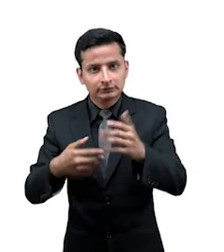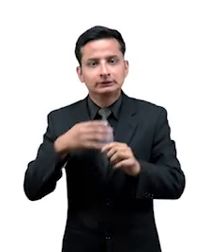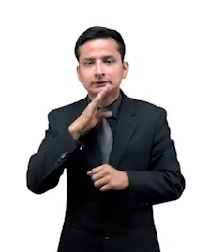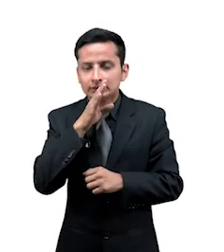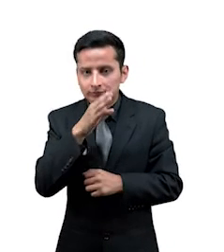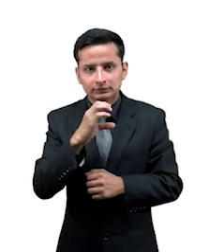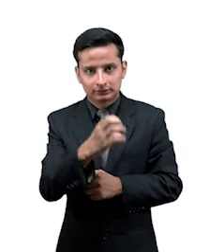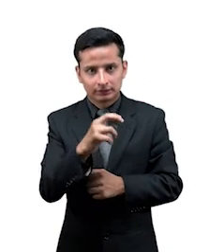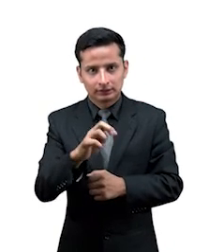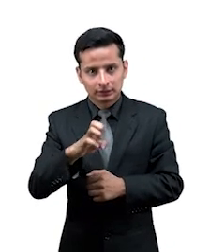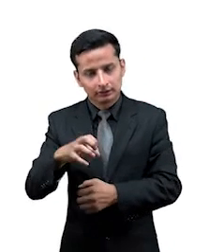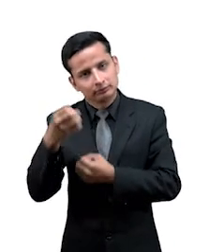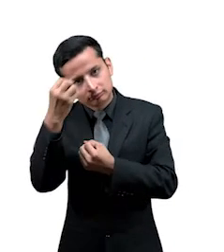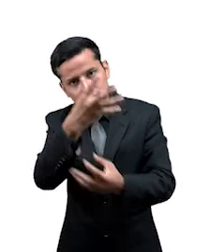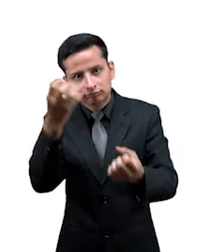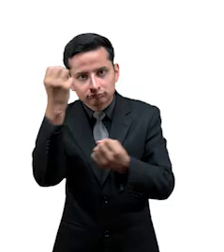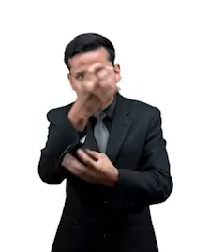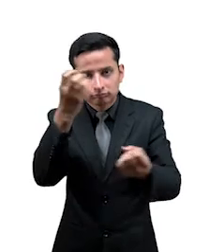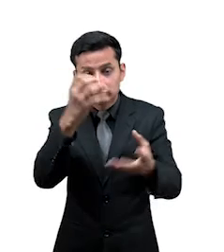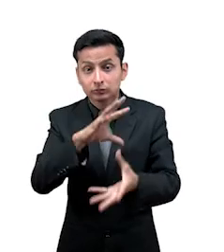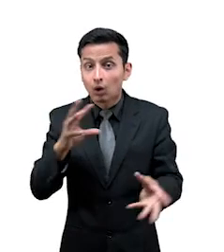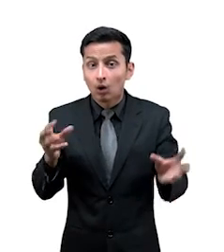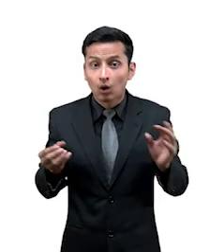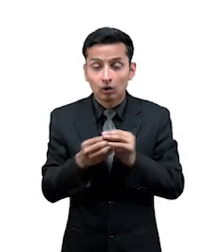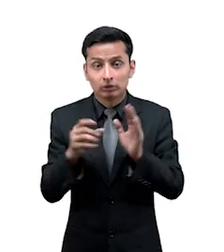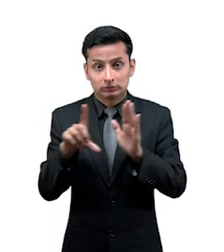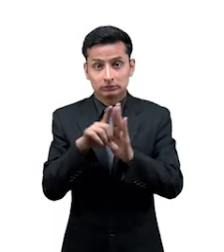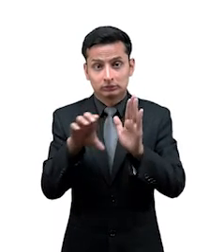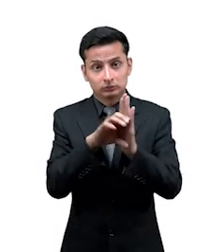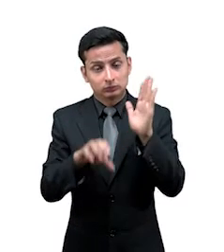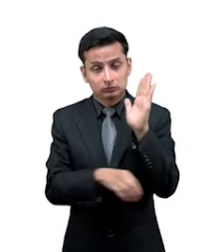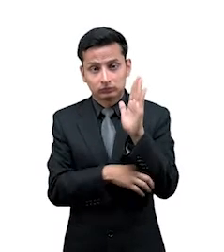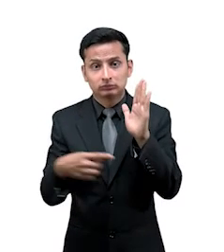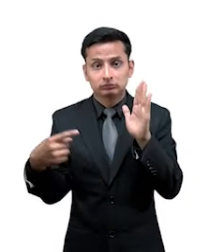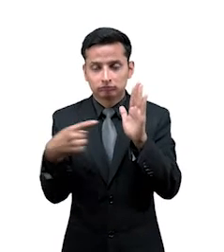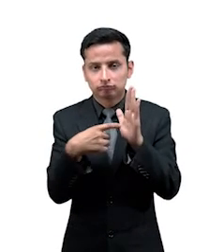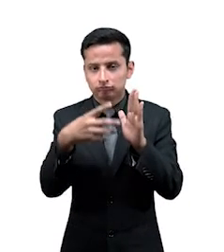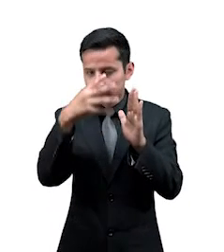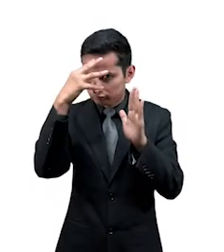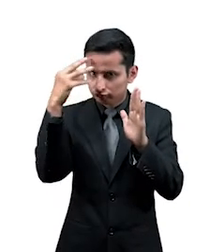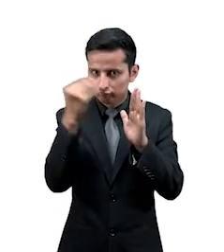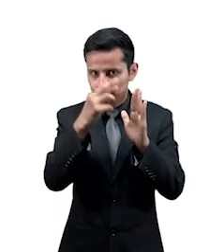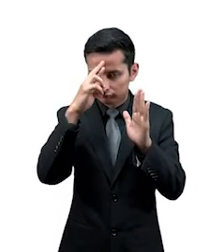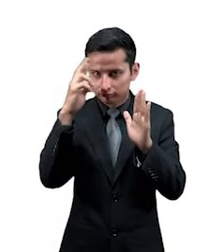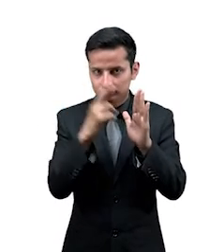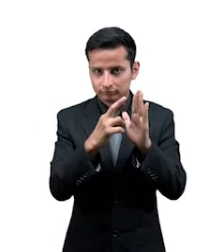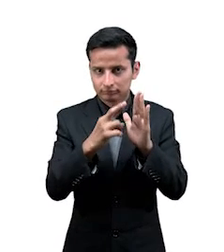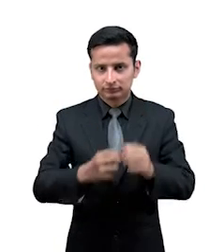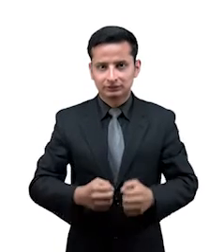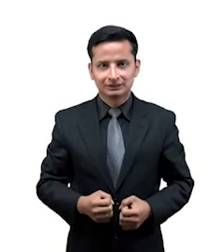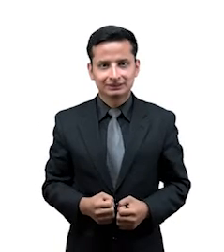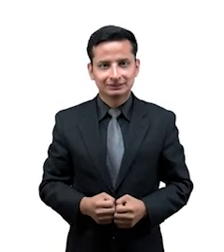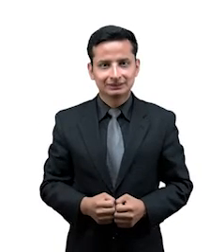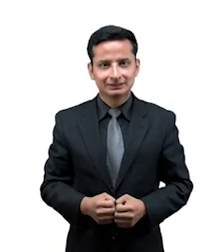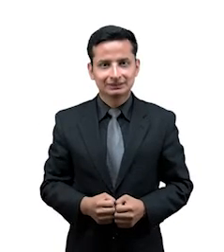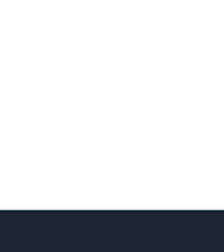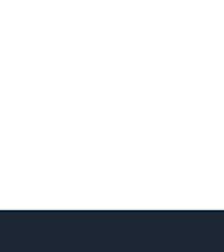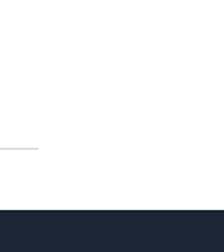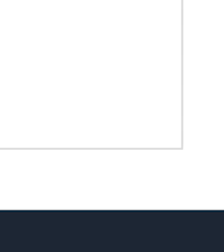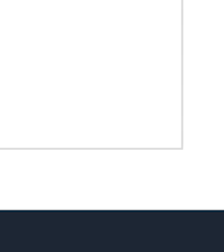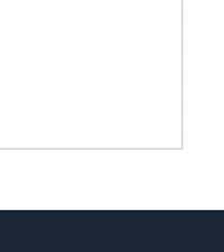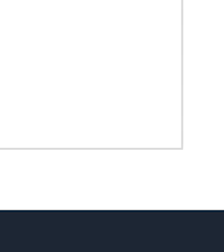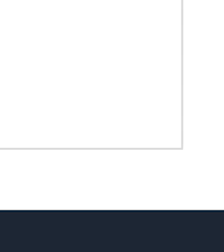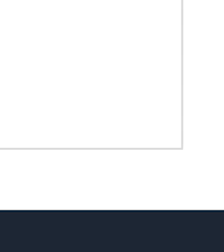entregados de forma periódica al CNE. Todo esto apegado a la normativa constitucional, legal y reglamentaria vigente.